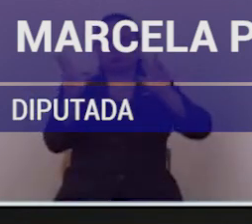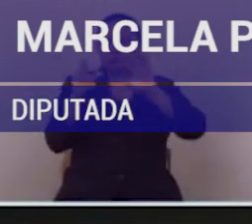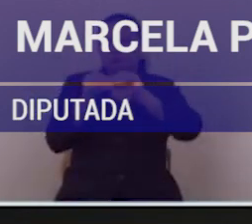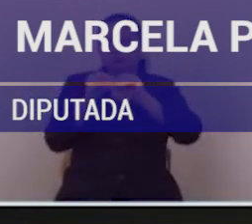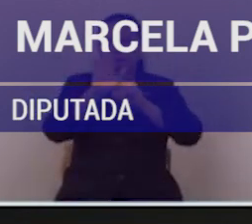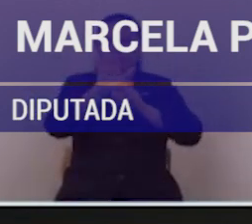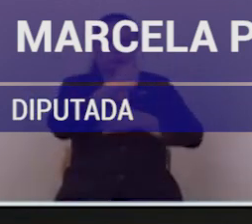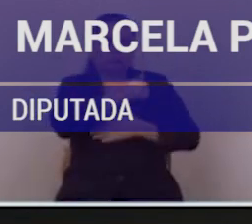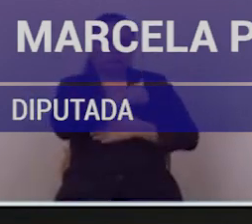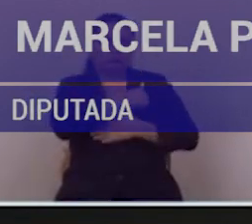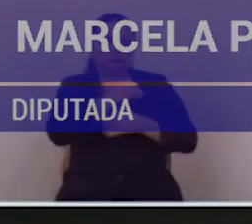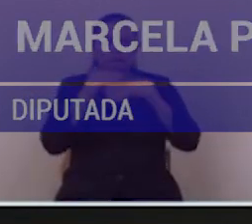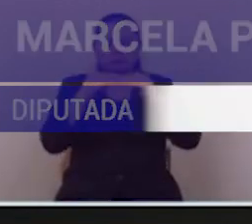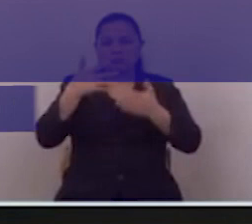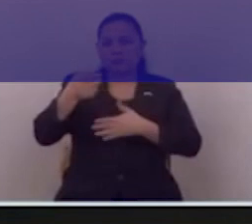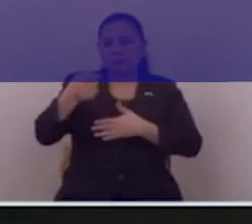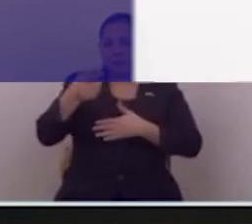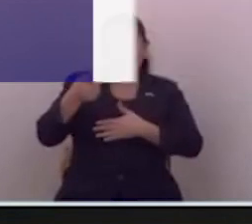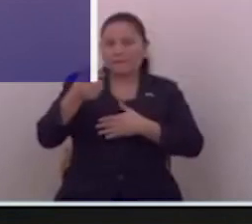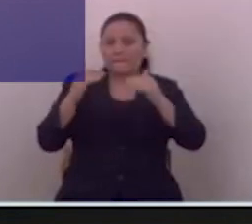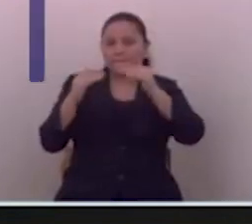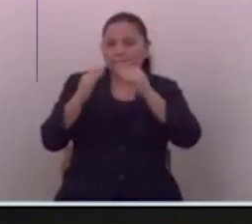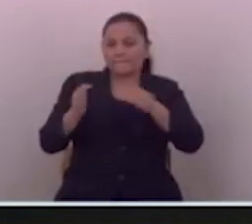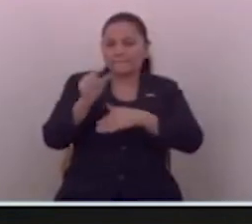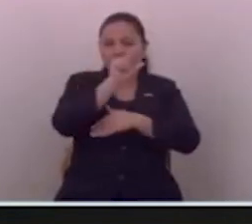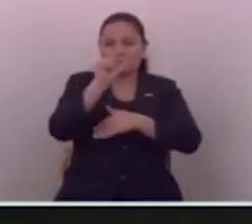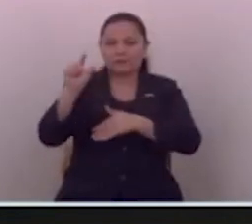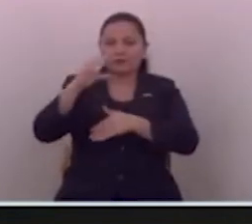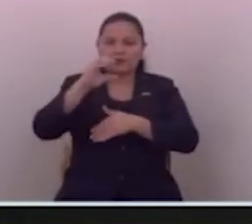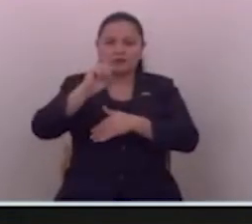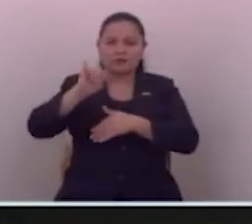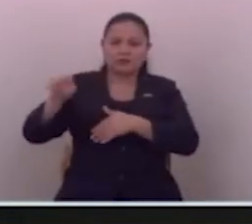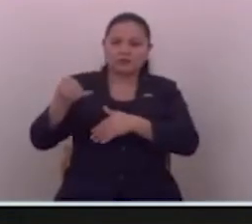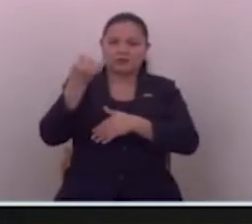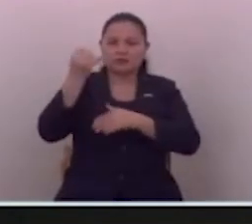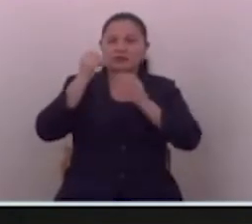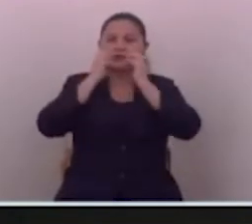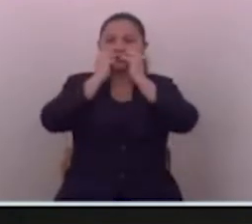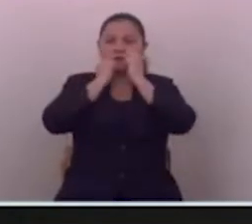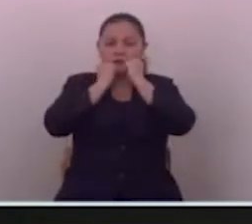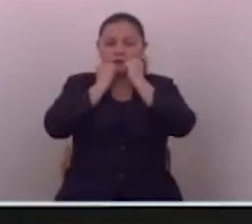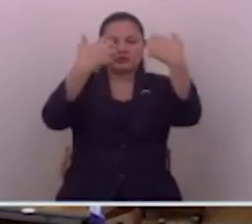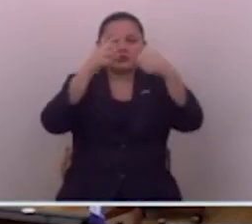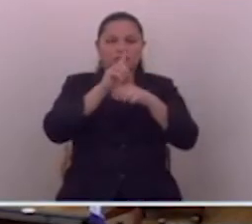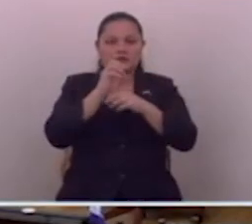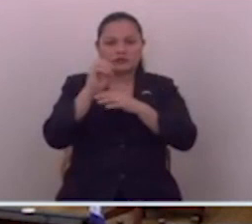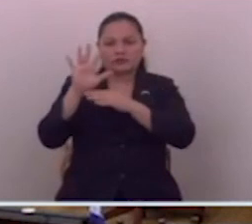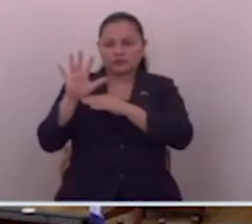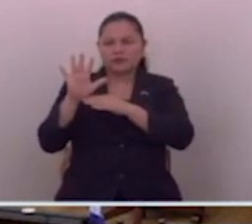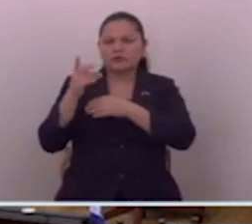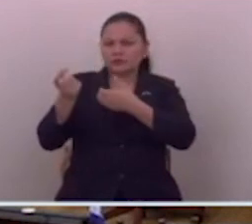daba la responsabilidad tanto a la PNC como al órgano judicial para que hiciera el resguardo o la protección de ese vehículo.